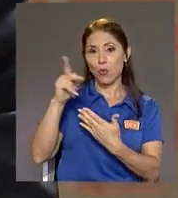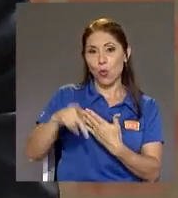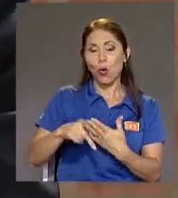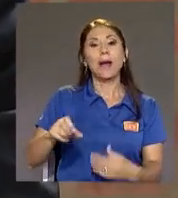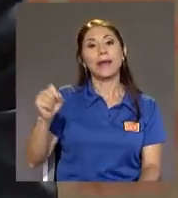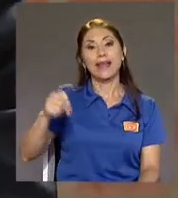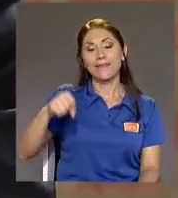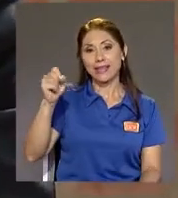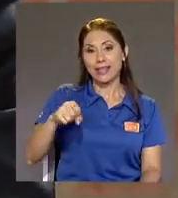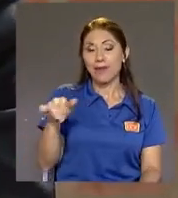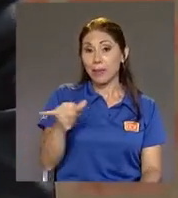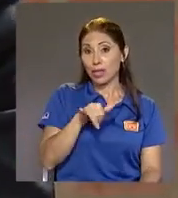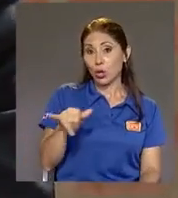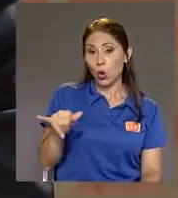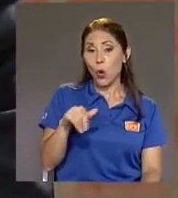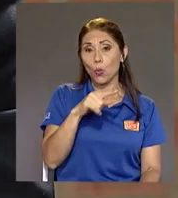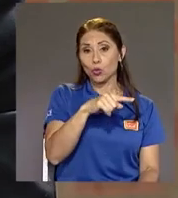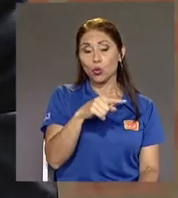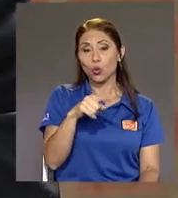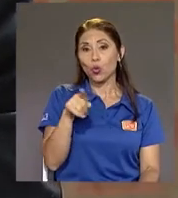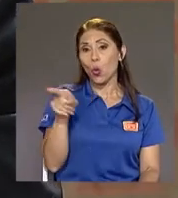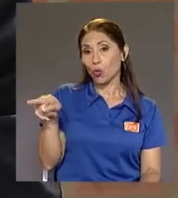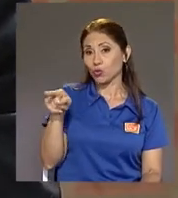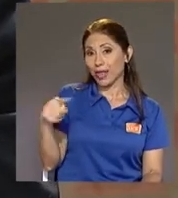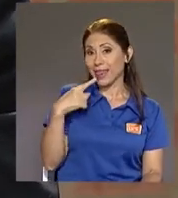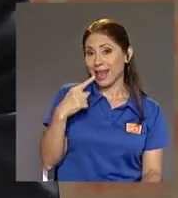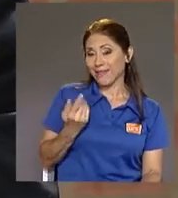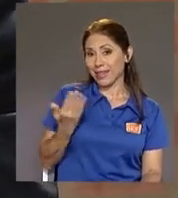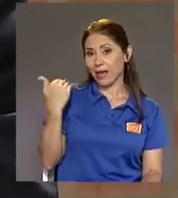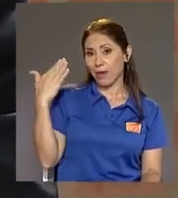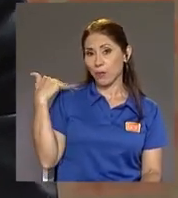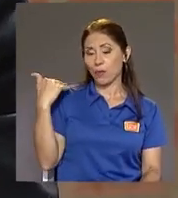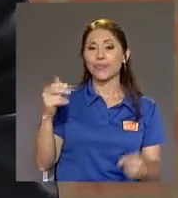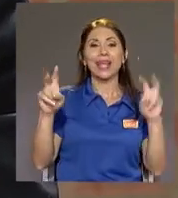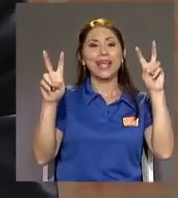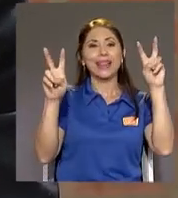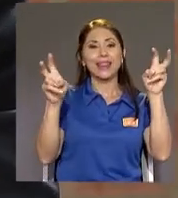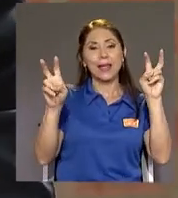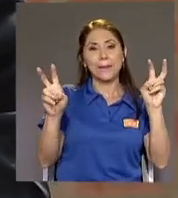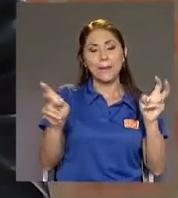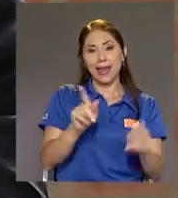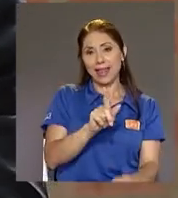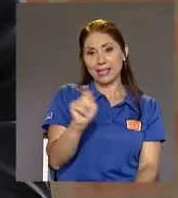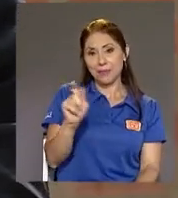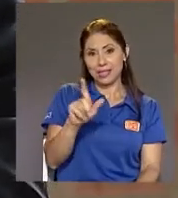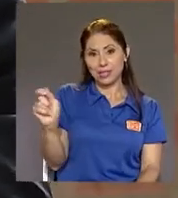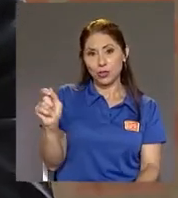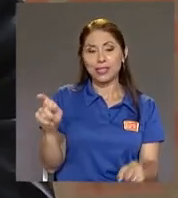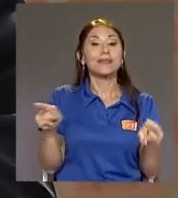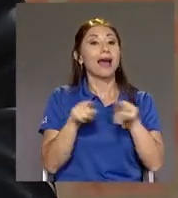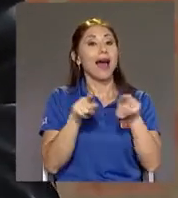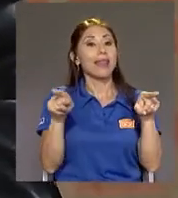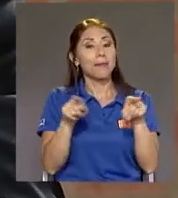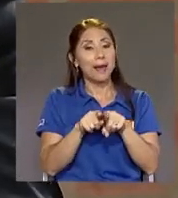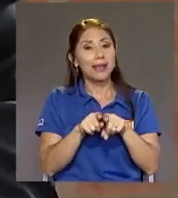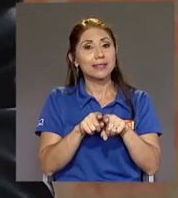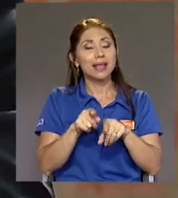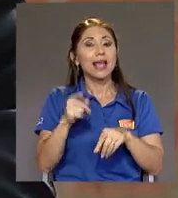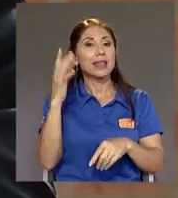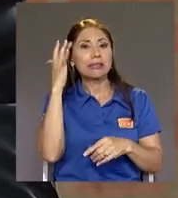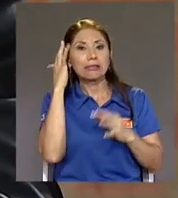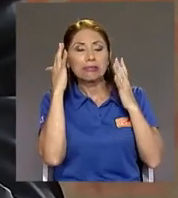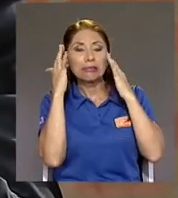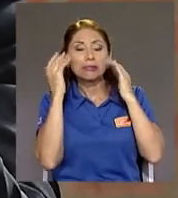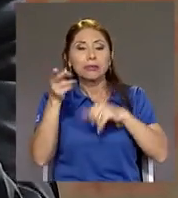Efectivamente como bien acaba de apuntar usted El tema de las pensiones Además de la preocupación natural que